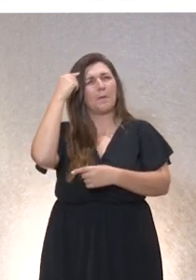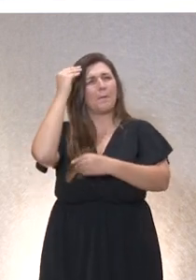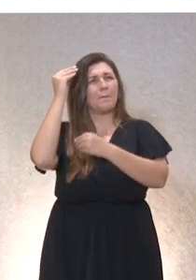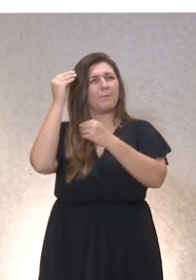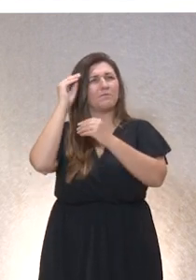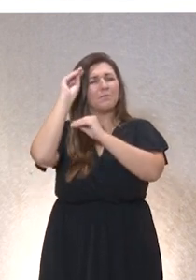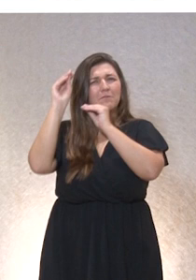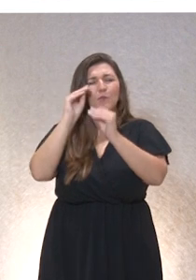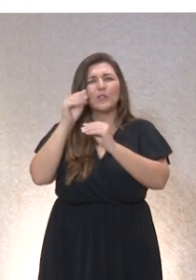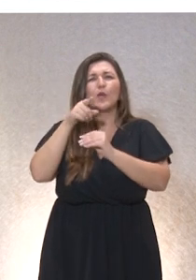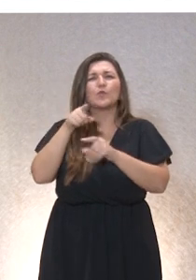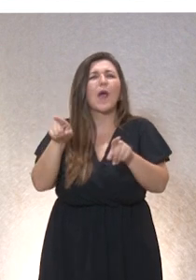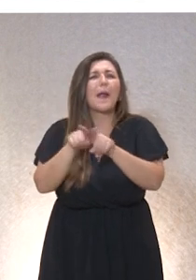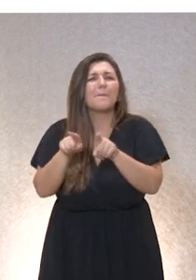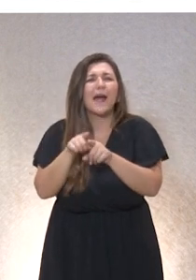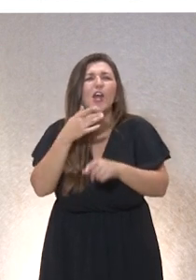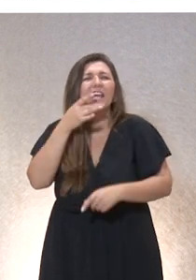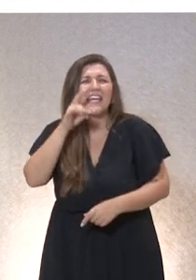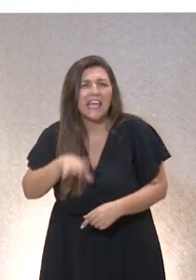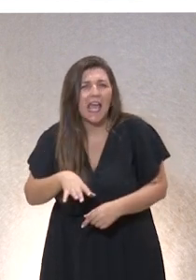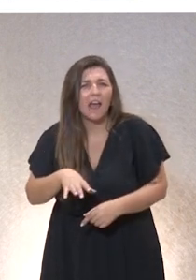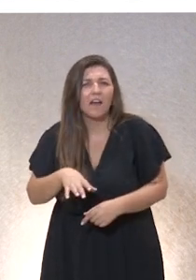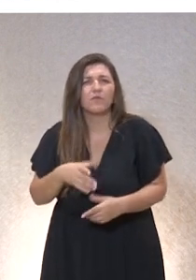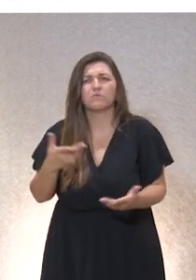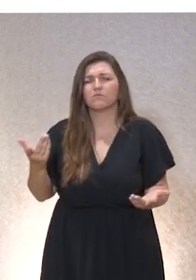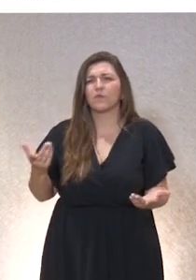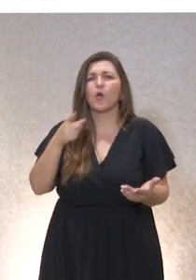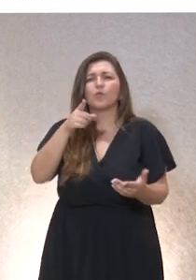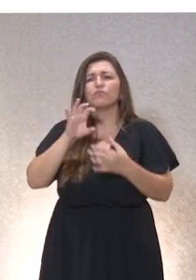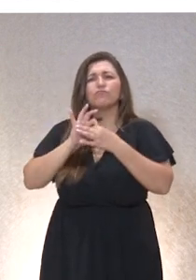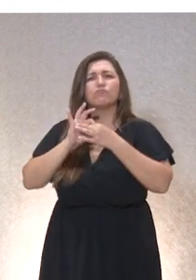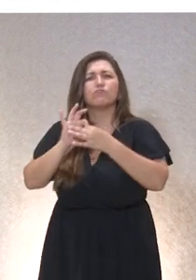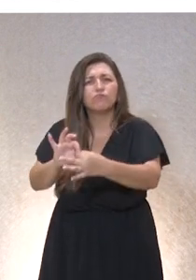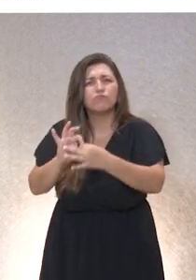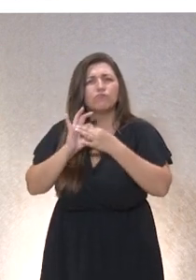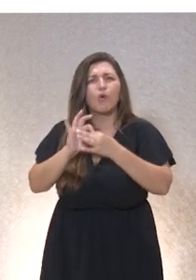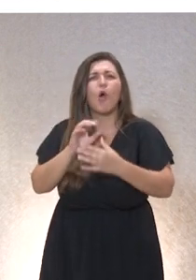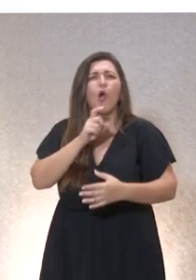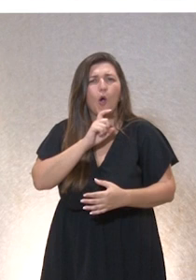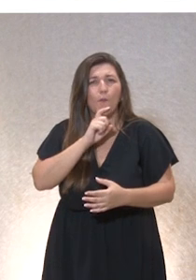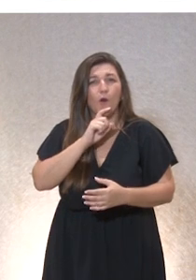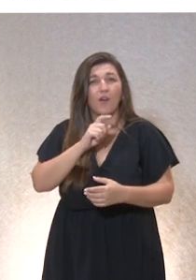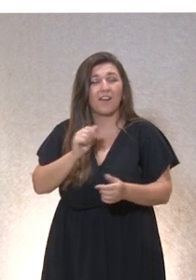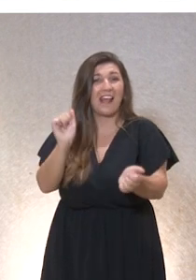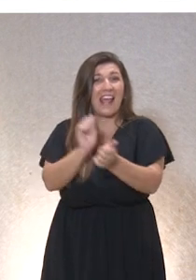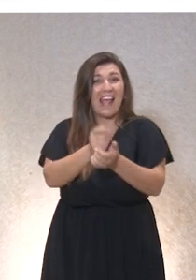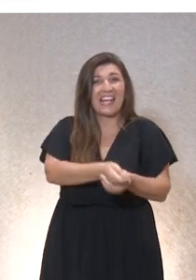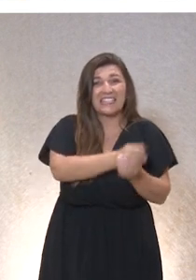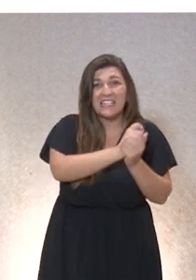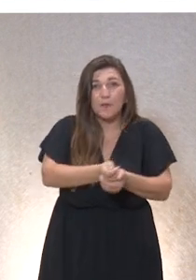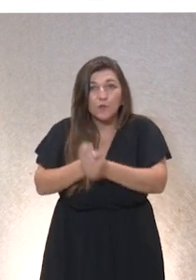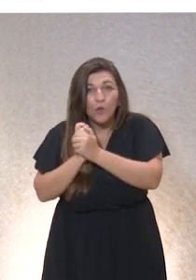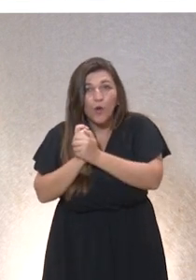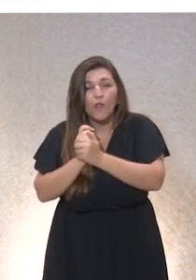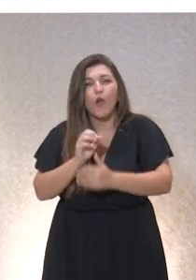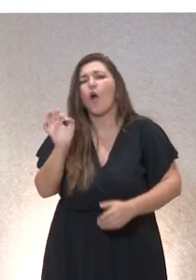¿a quién llamas tu hermano? ¿cuál es el vínculo que te une? ¿es un vínculo de esclavitud? Y aquí nos vamos a